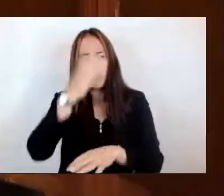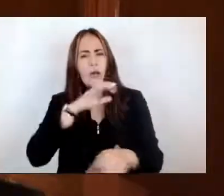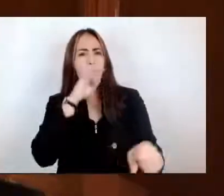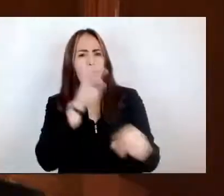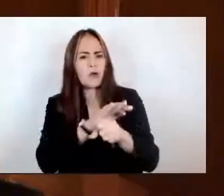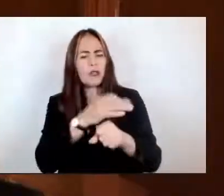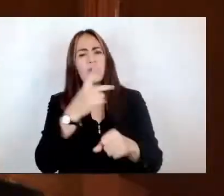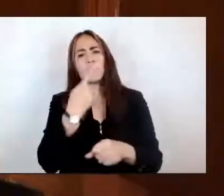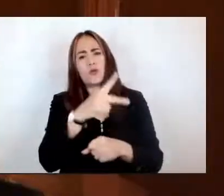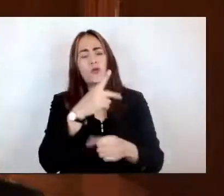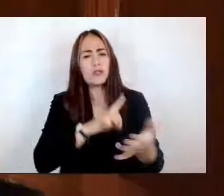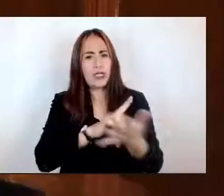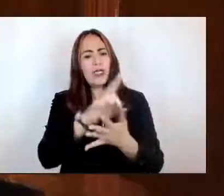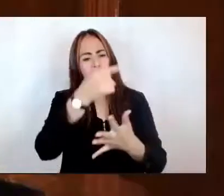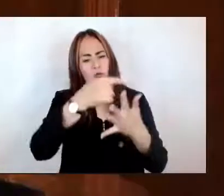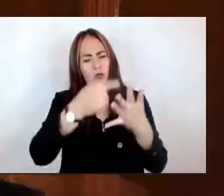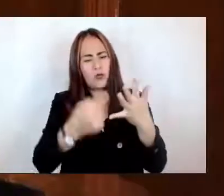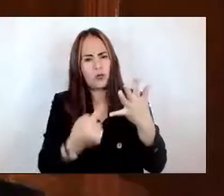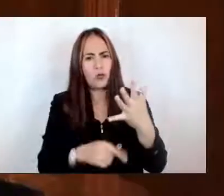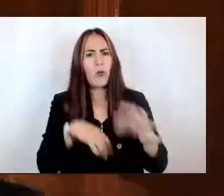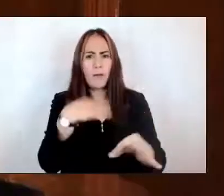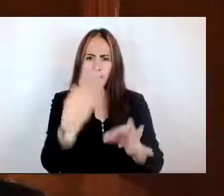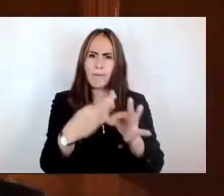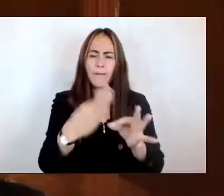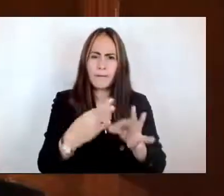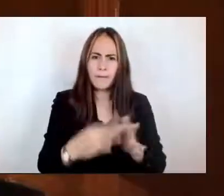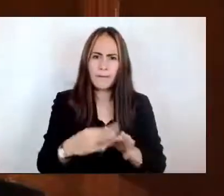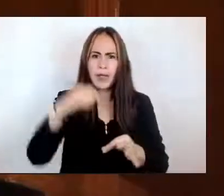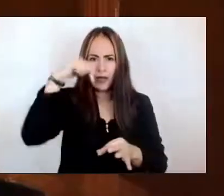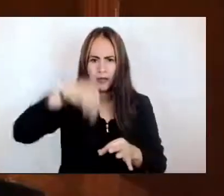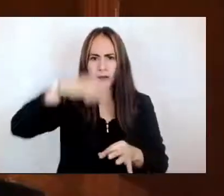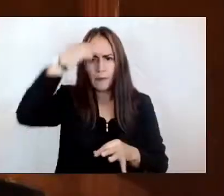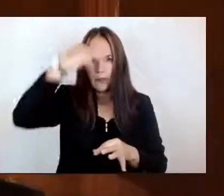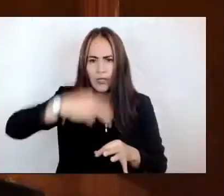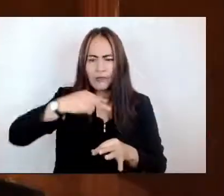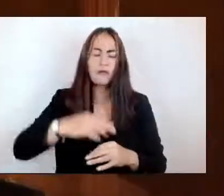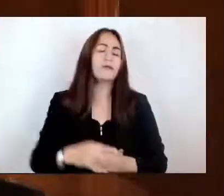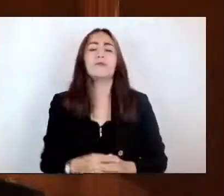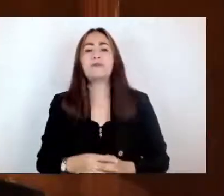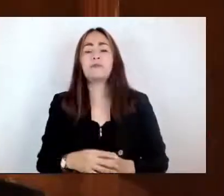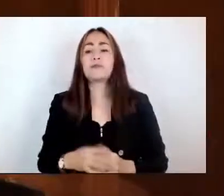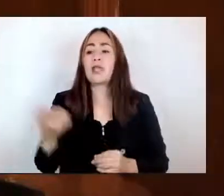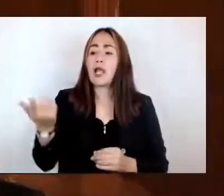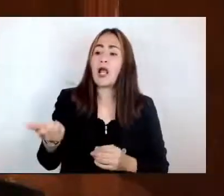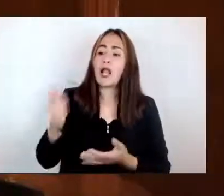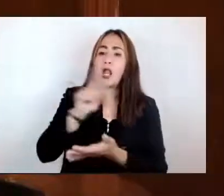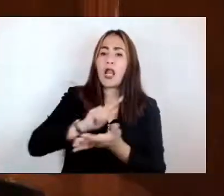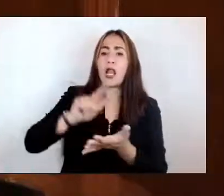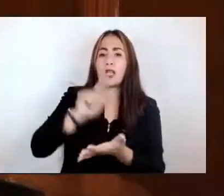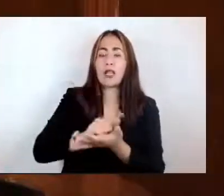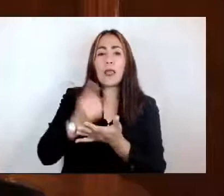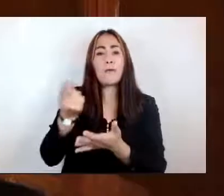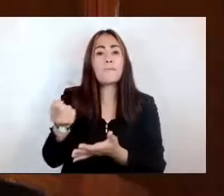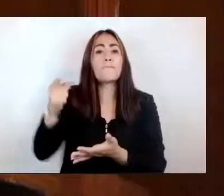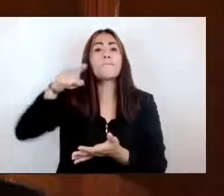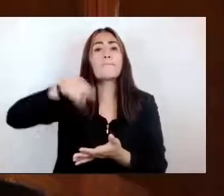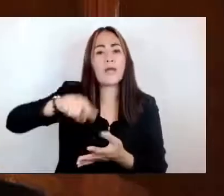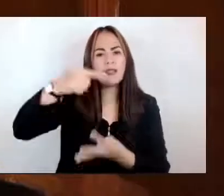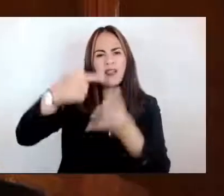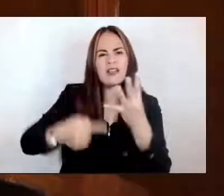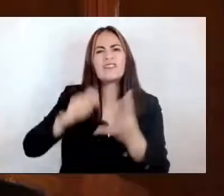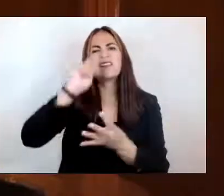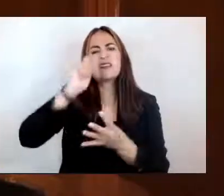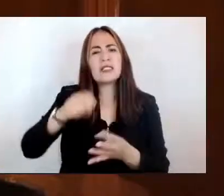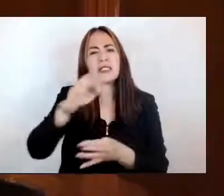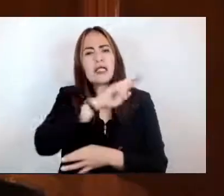niñez y la adolescencia en México. Ese ordenamiento legal pone de manifiesto reconocimiento de